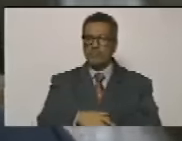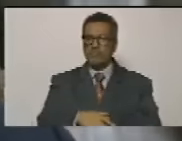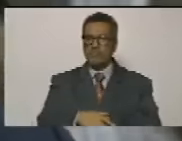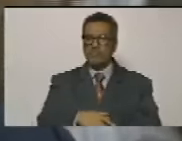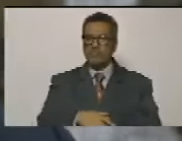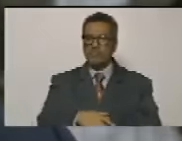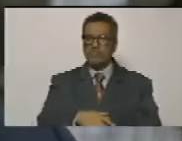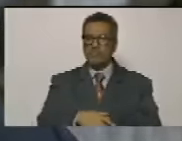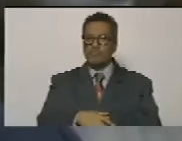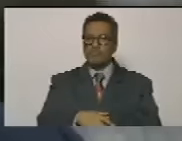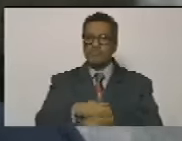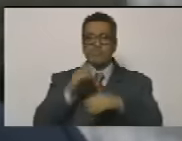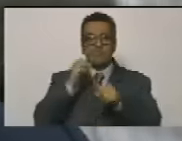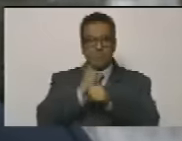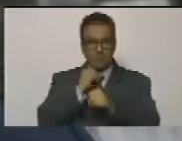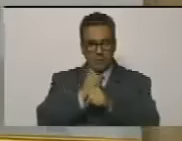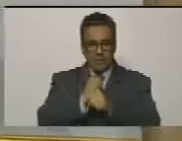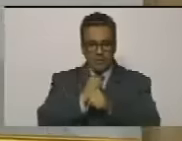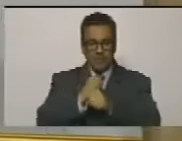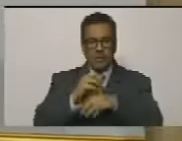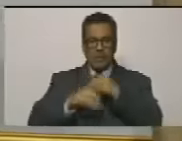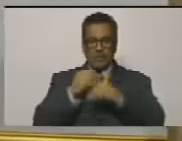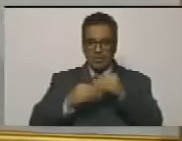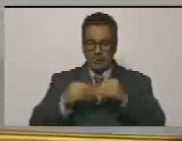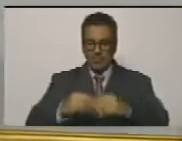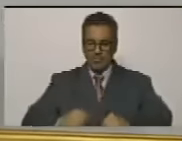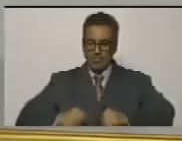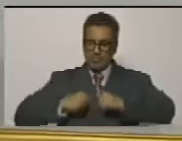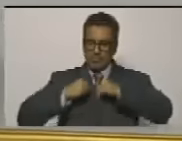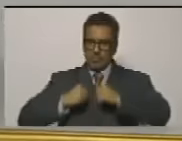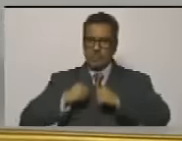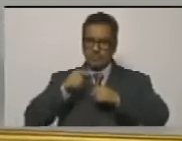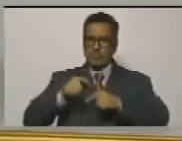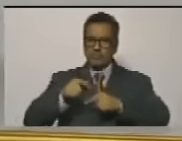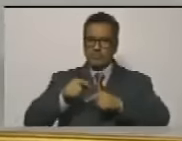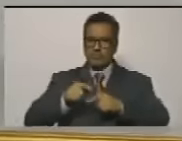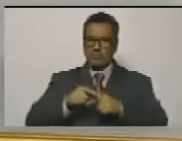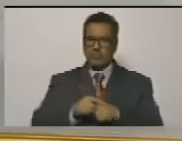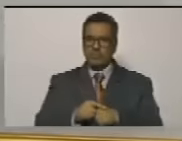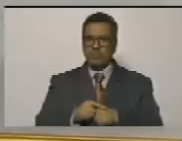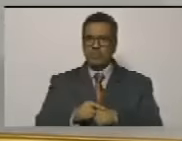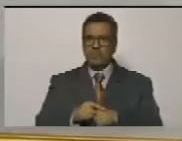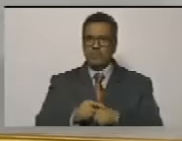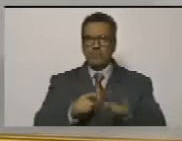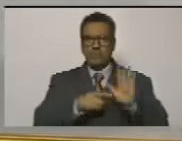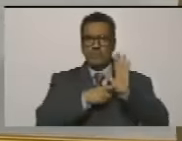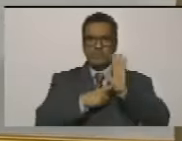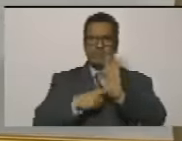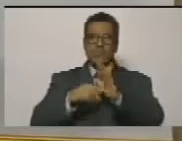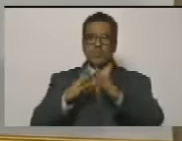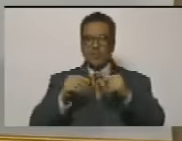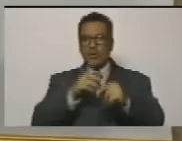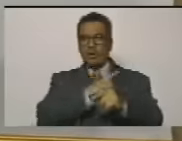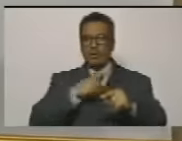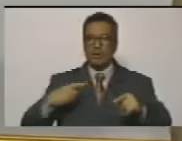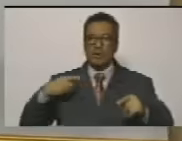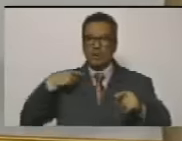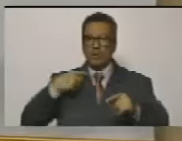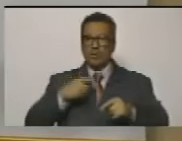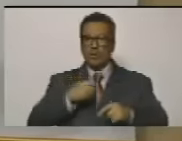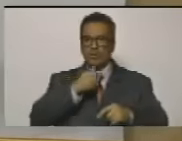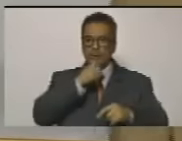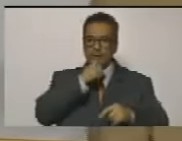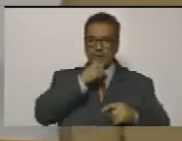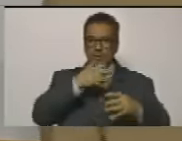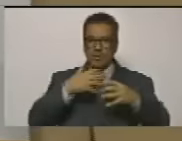de actuar de manera firme para develar los intentos de generar zozobra